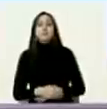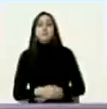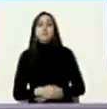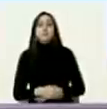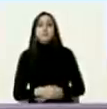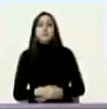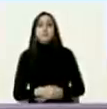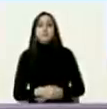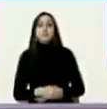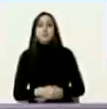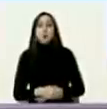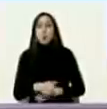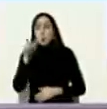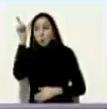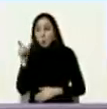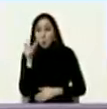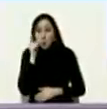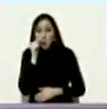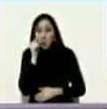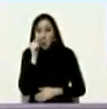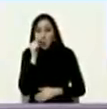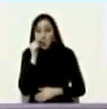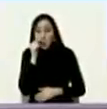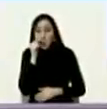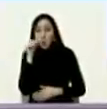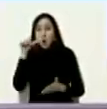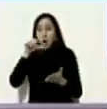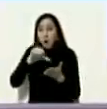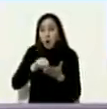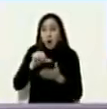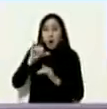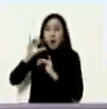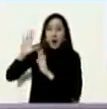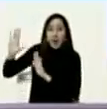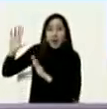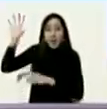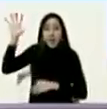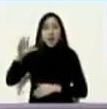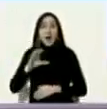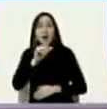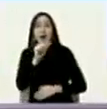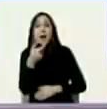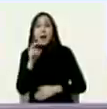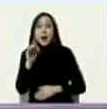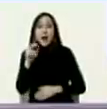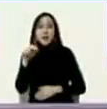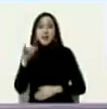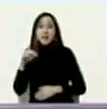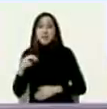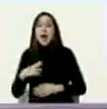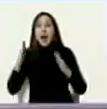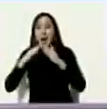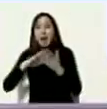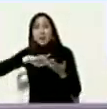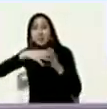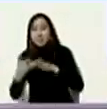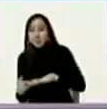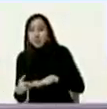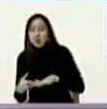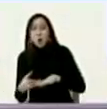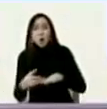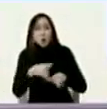un señor en Kabul capital de Afganistán en su casa destruida con sus niños